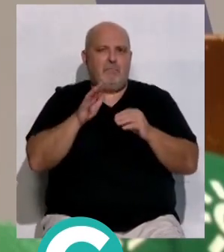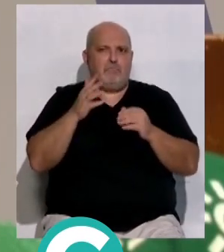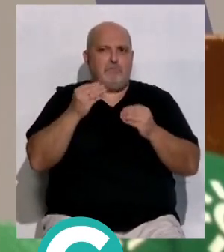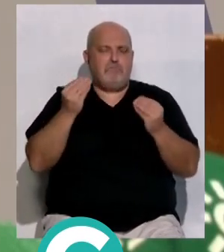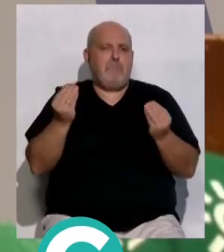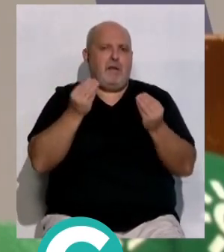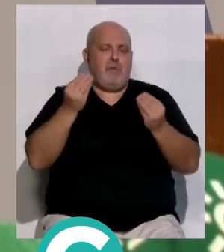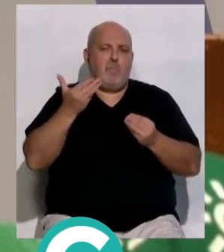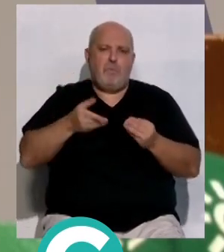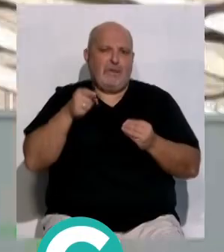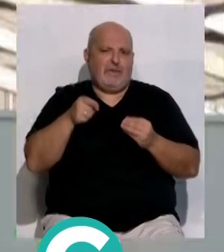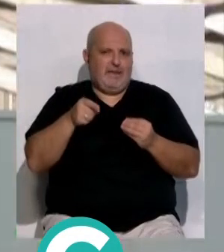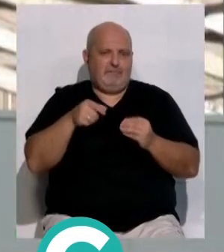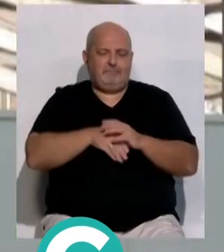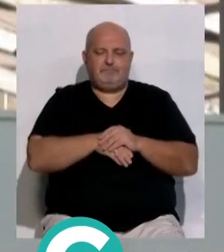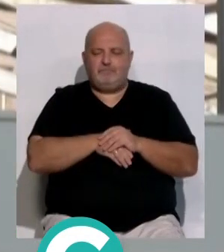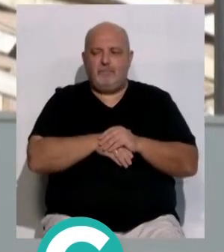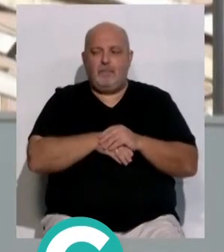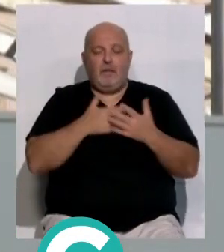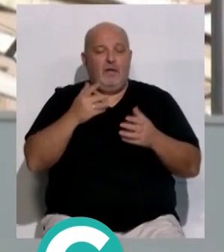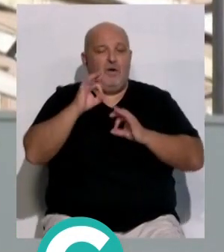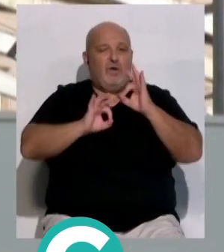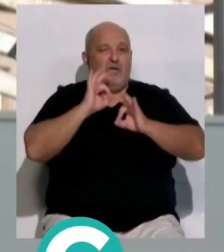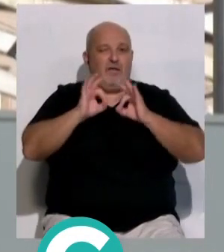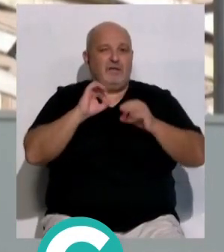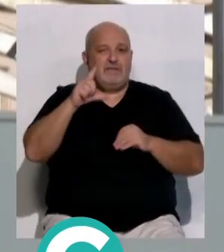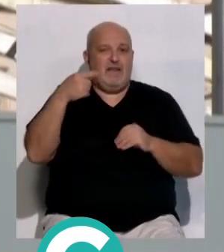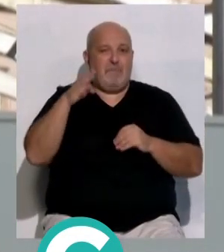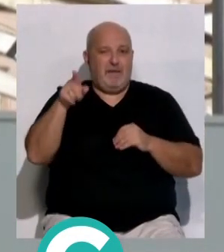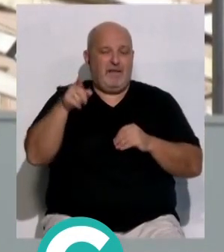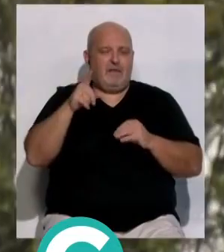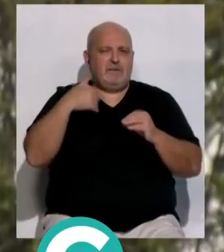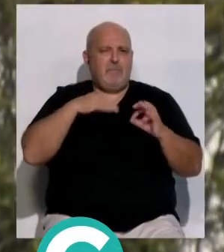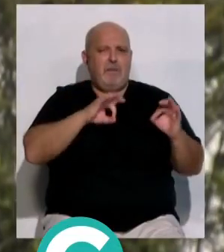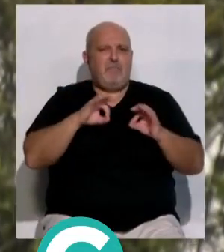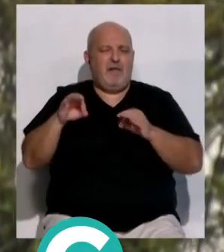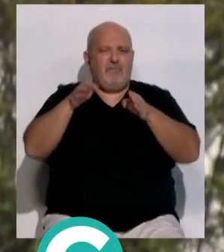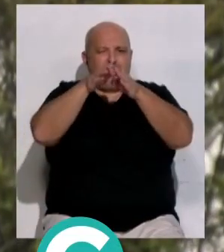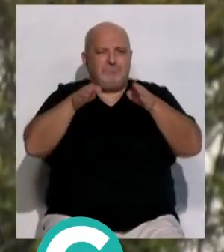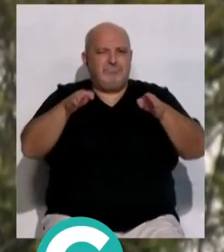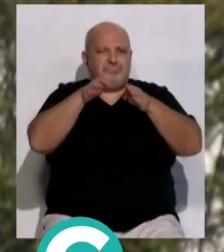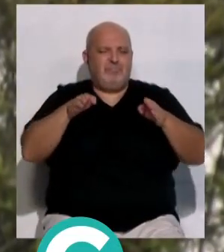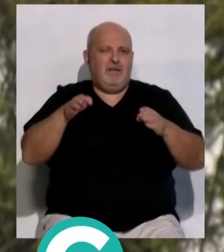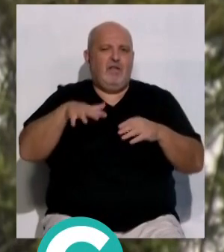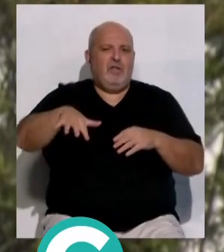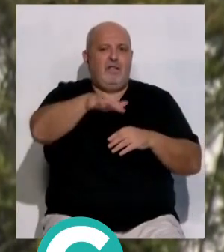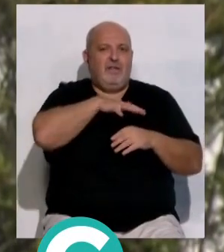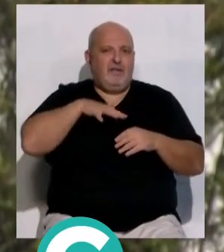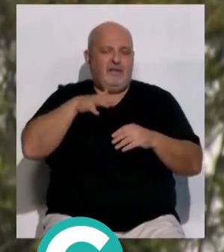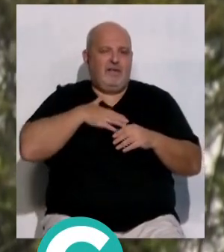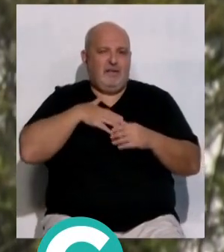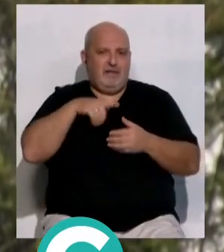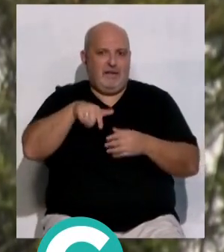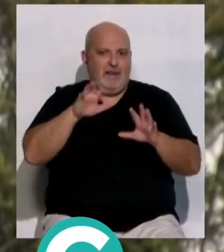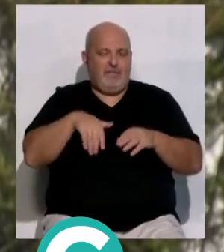de aquí muy importante. Mientras tanto, la organización de la SELGP ha comenzado el montaje de las instalaciones en el muelle ciudad de la